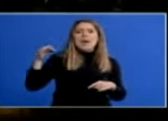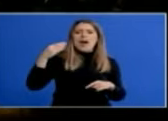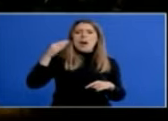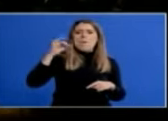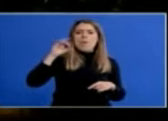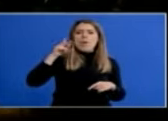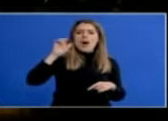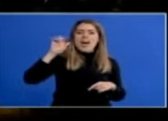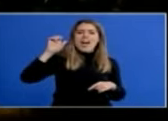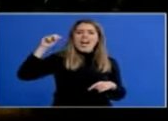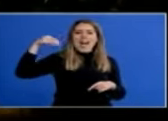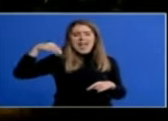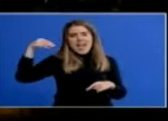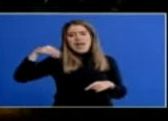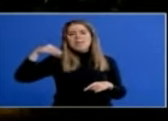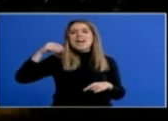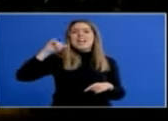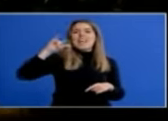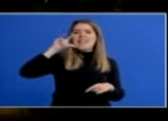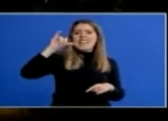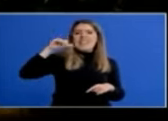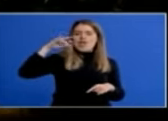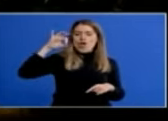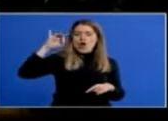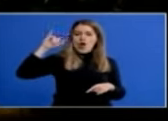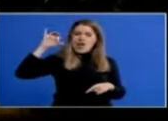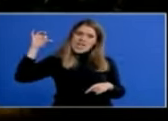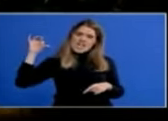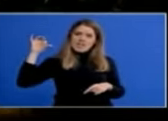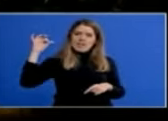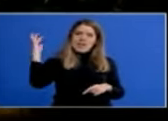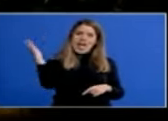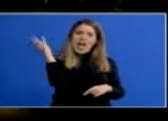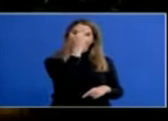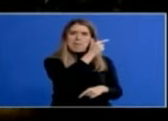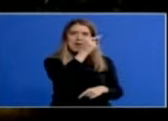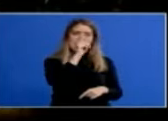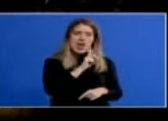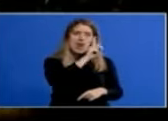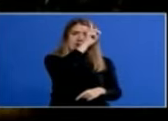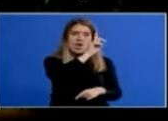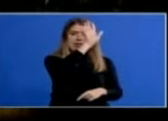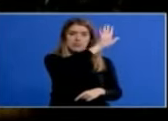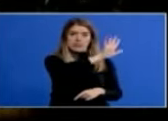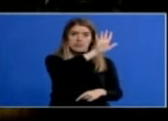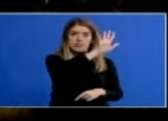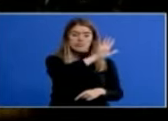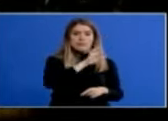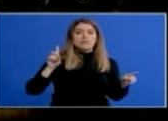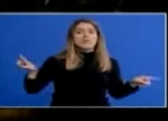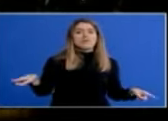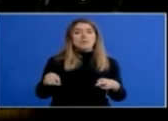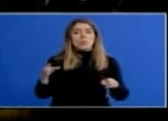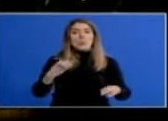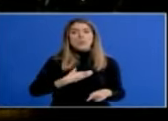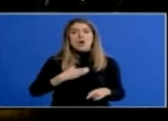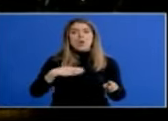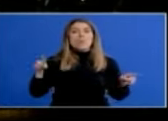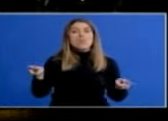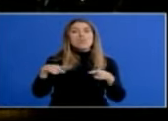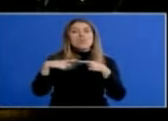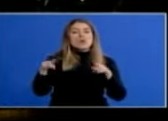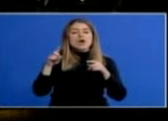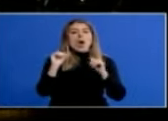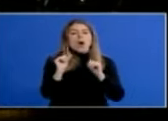Bohème en Illinois y el fantasma de la ópera en el estado norteamericano de Kentucky. La Banda Municipal de Música comenzó